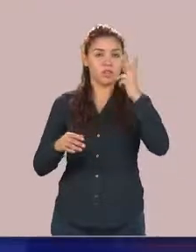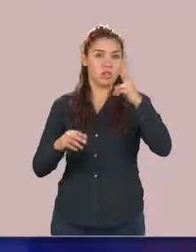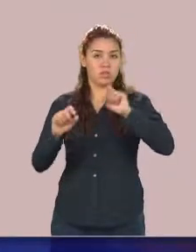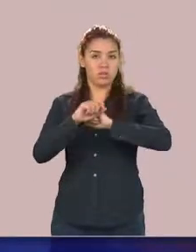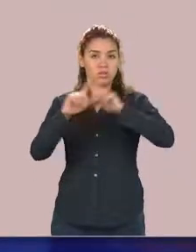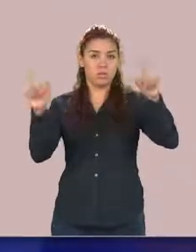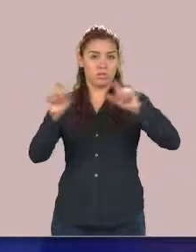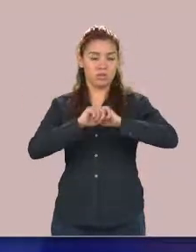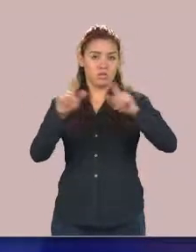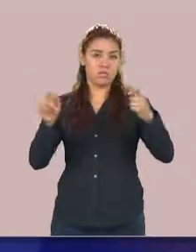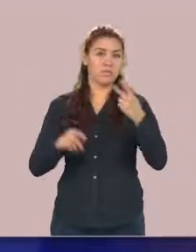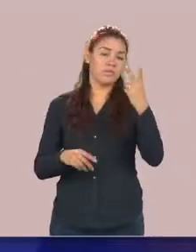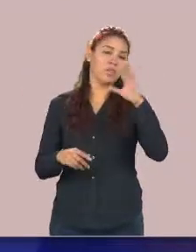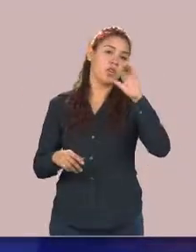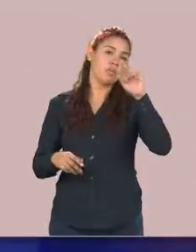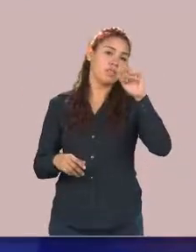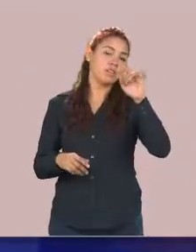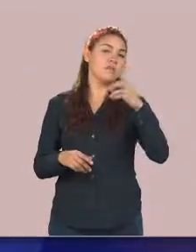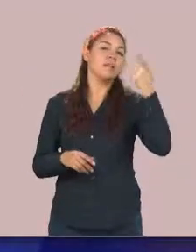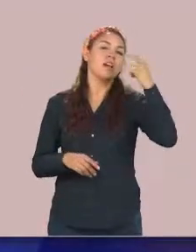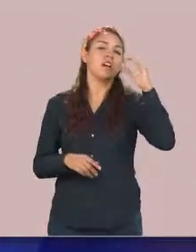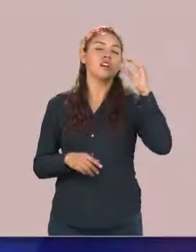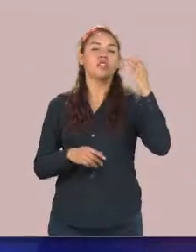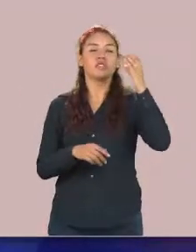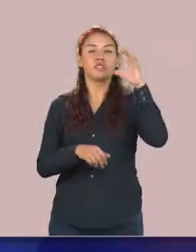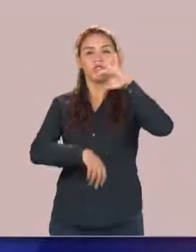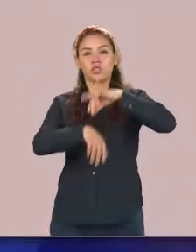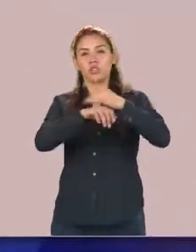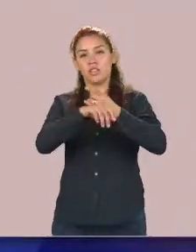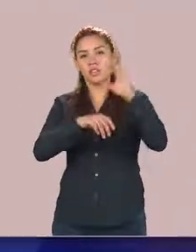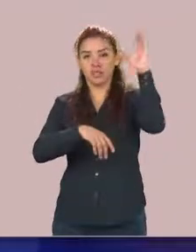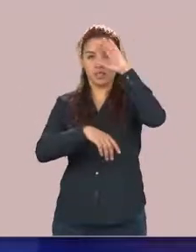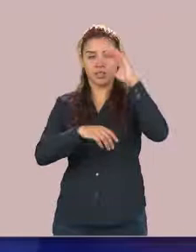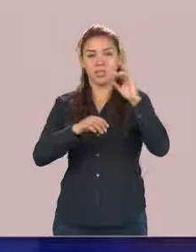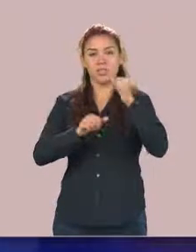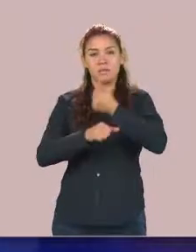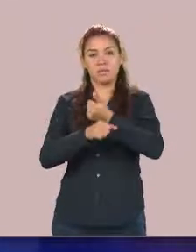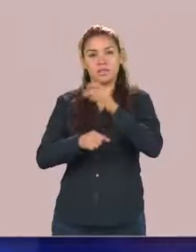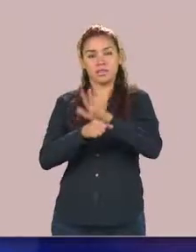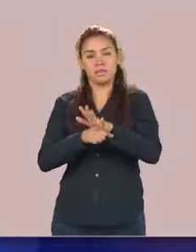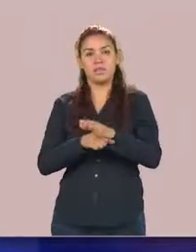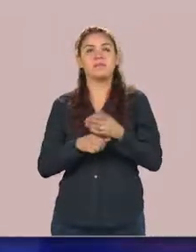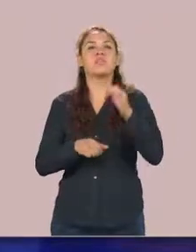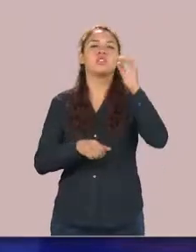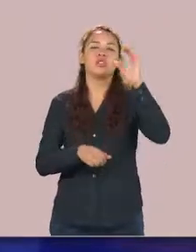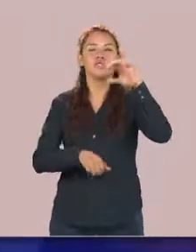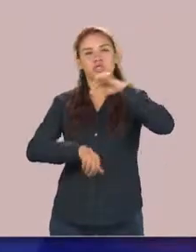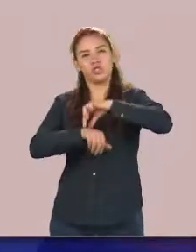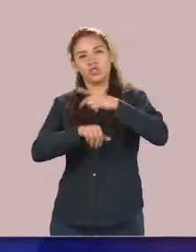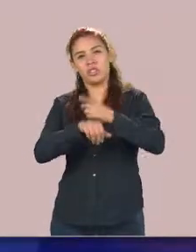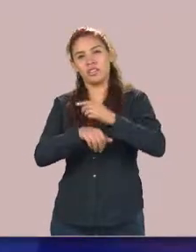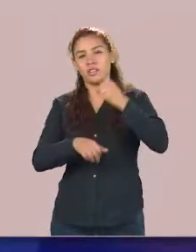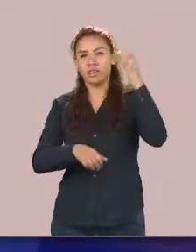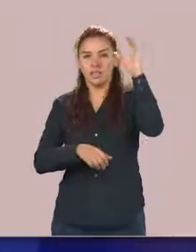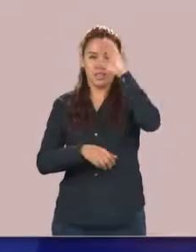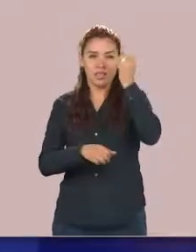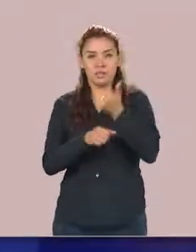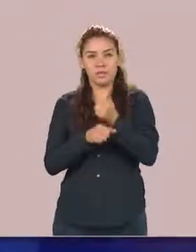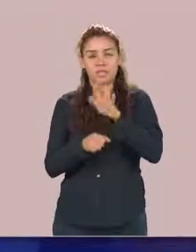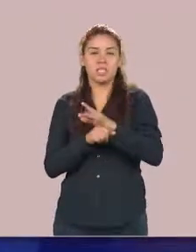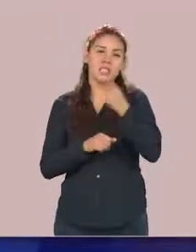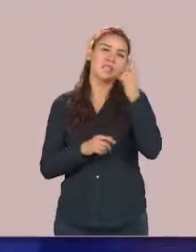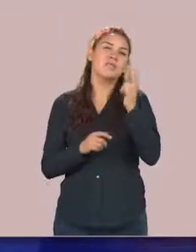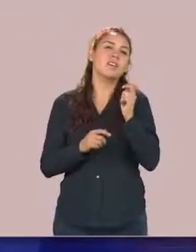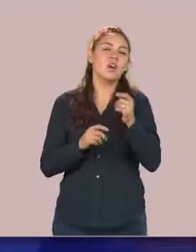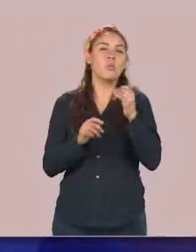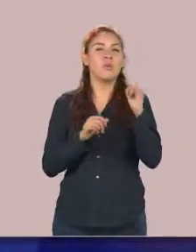del doctorado en ciencias administrativas y de la maestra en dirección empresarial. El doctorado en ciencias administrativas es de orientación y de investigación y